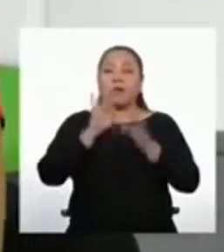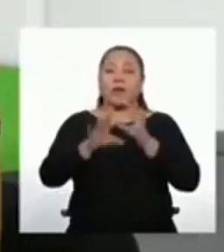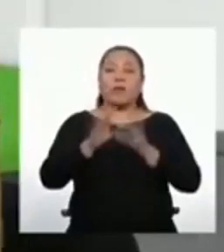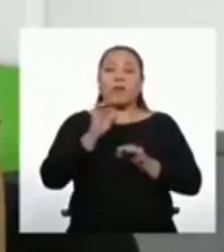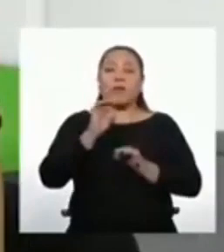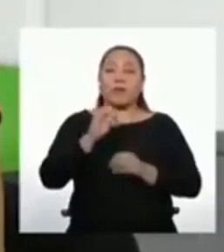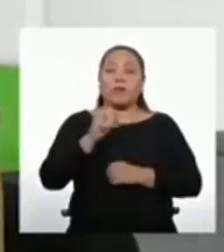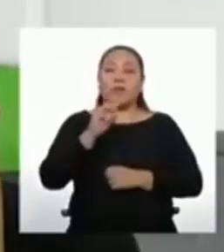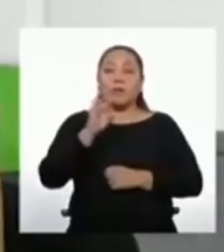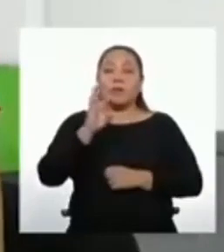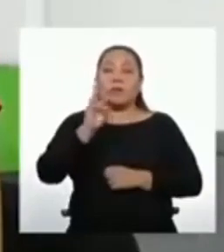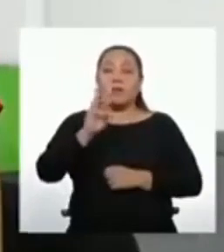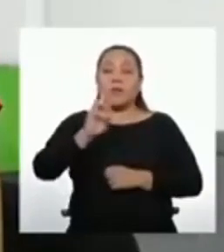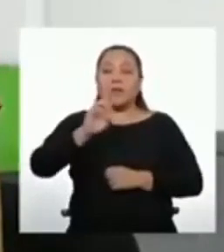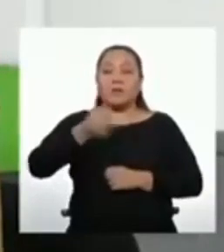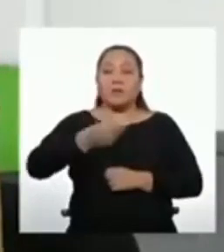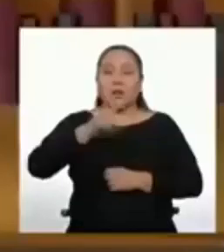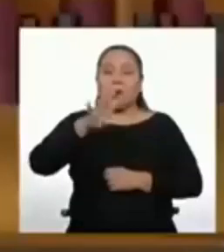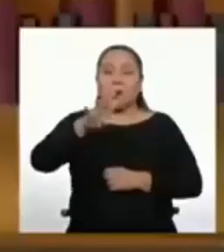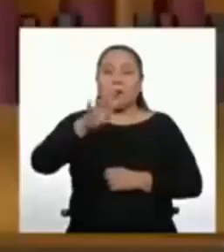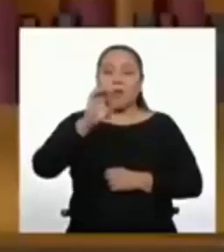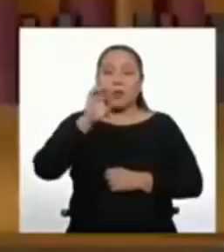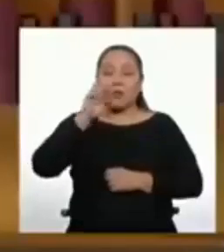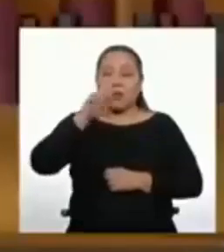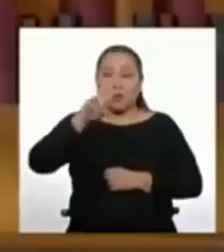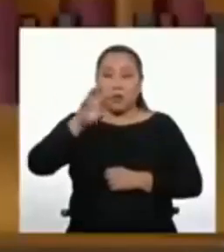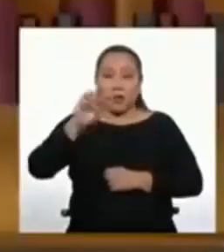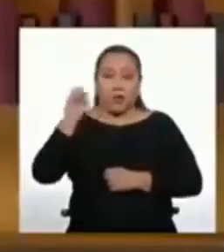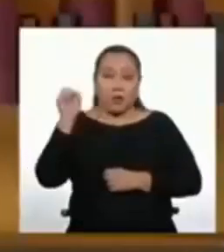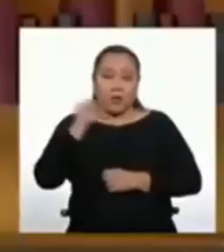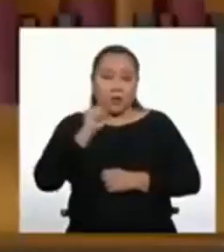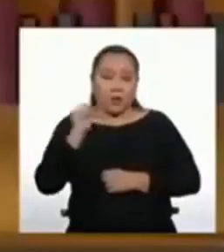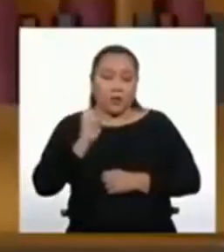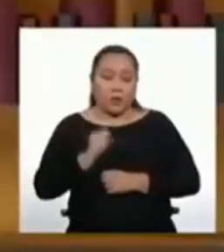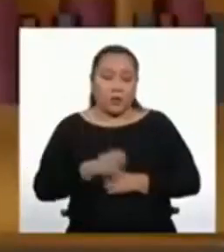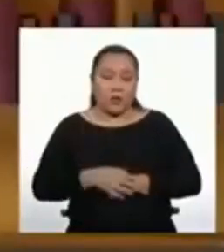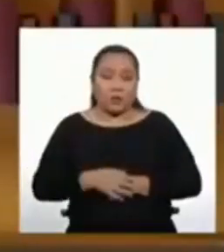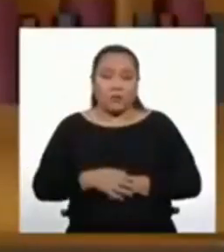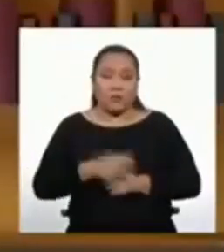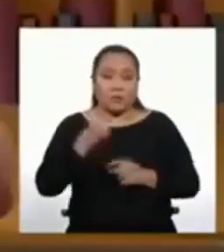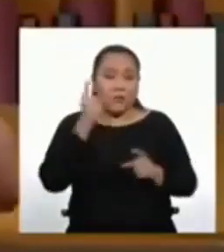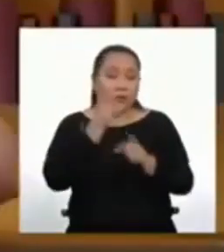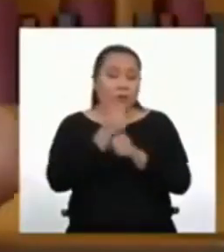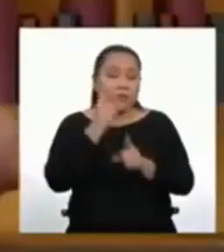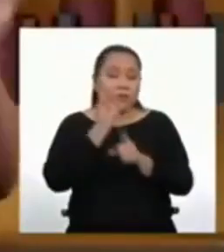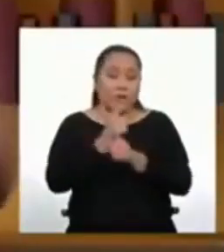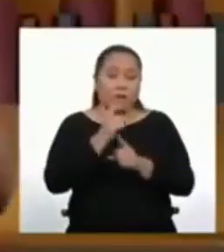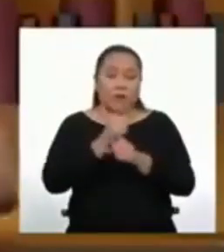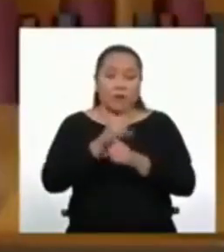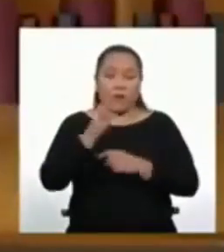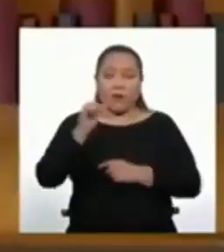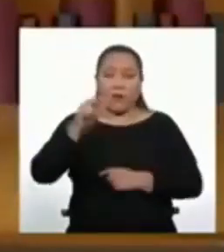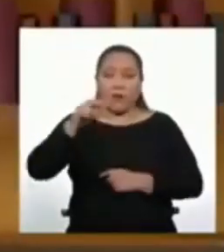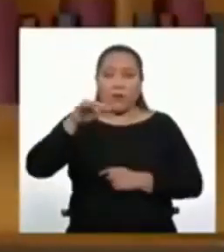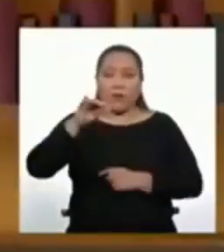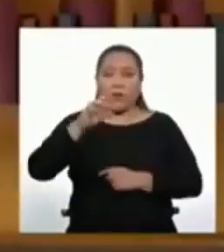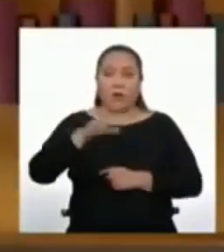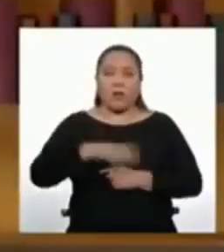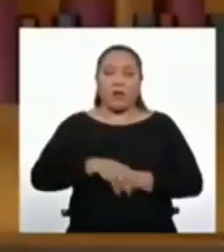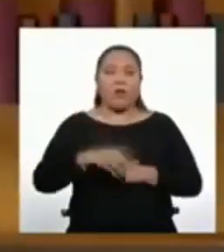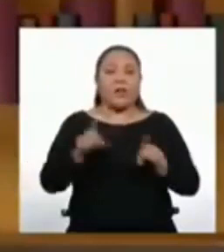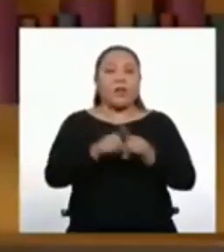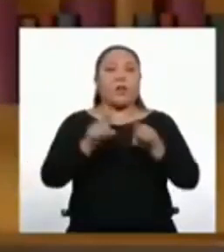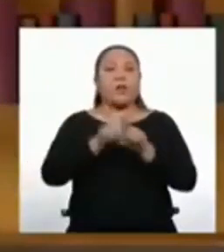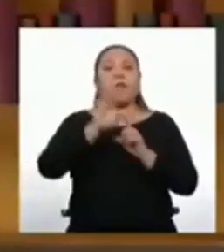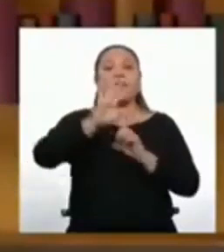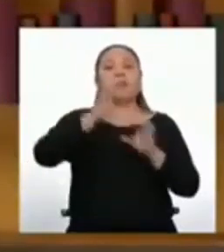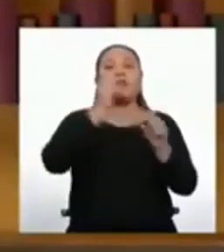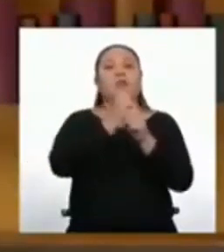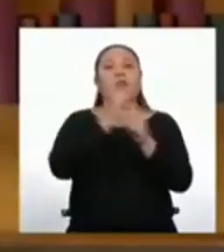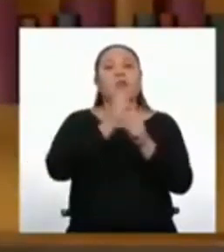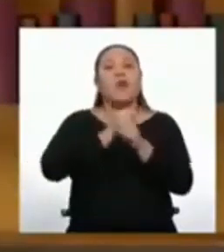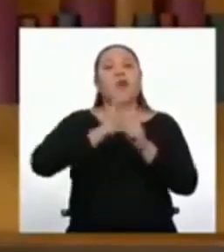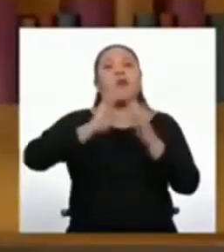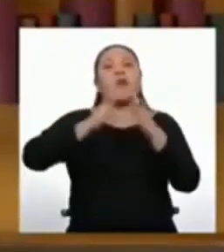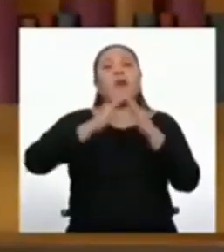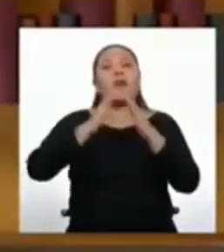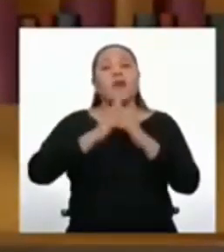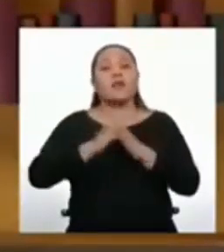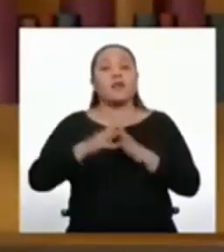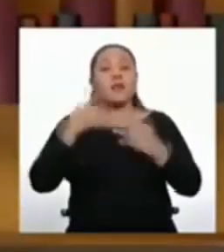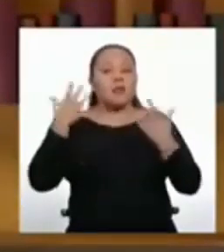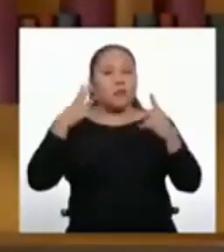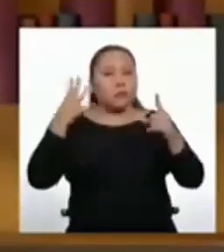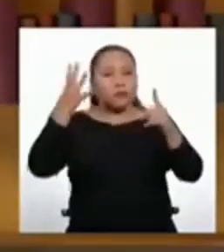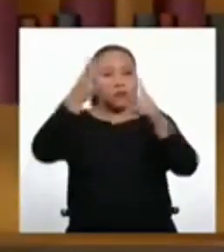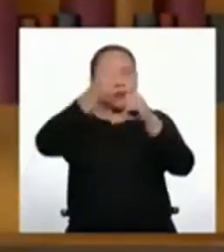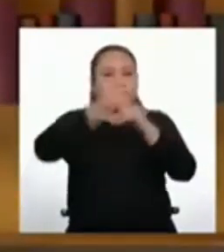6420 soles. ¡Excelente, Yanira! Y excelente trabajo a todos ustedes en casa. Hemos